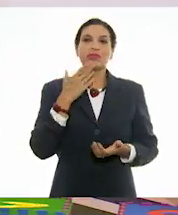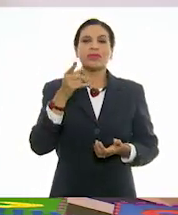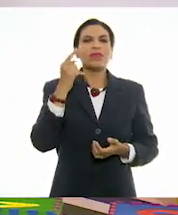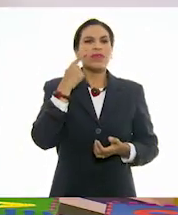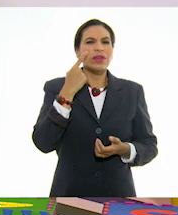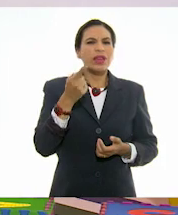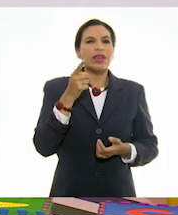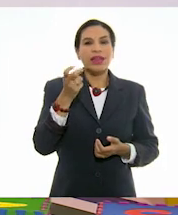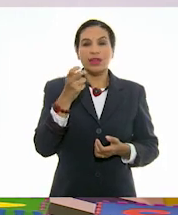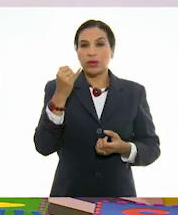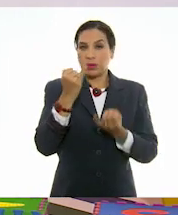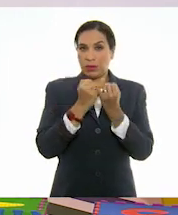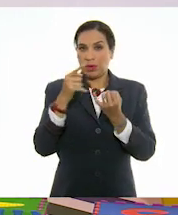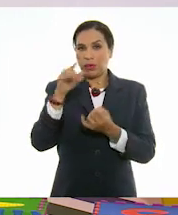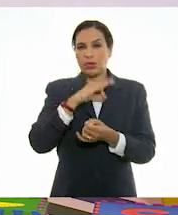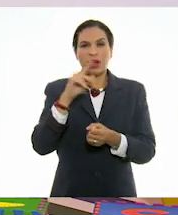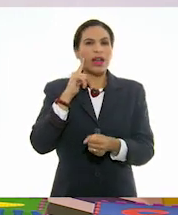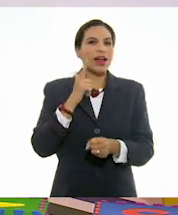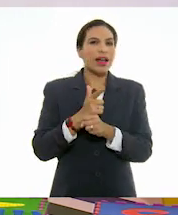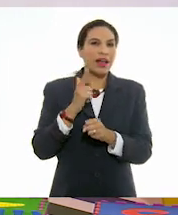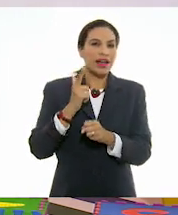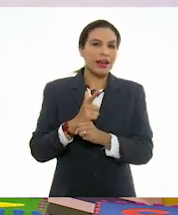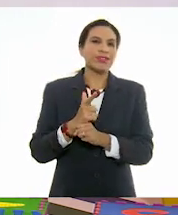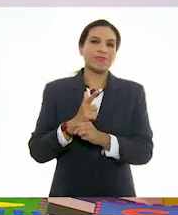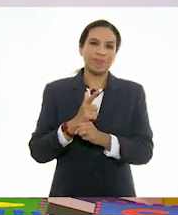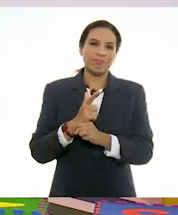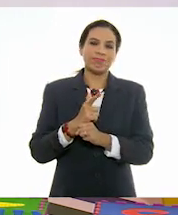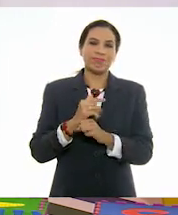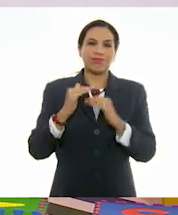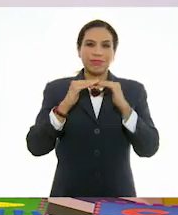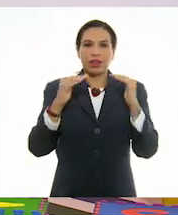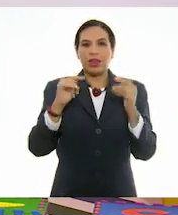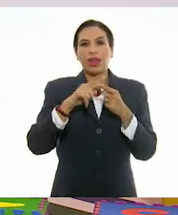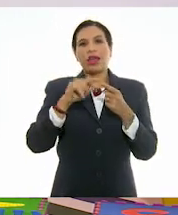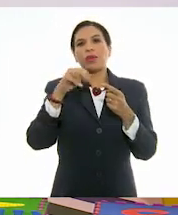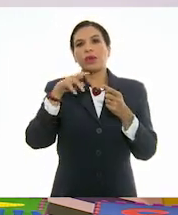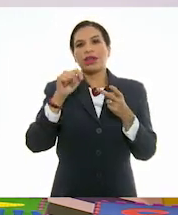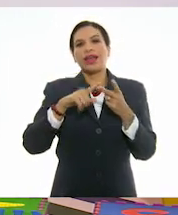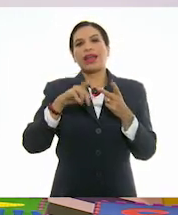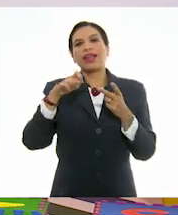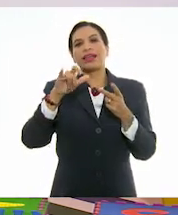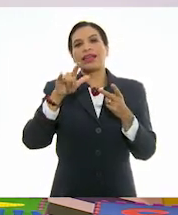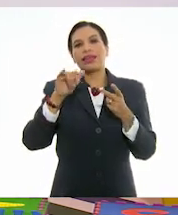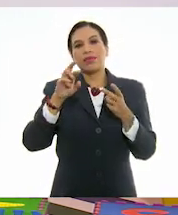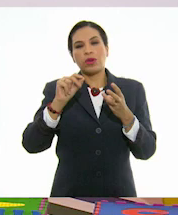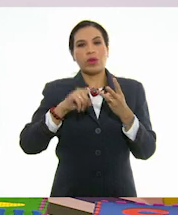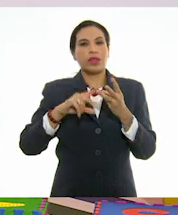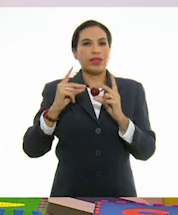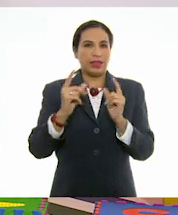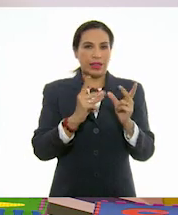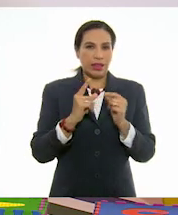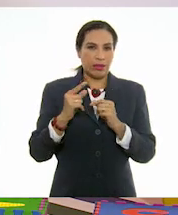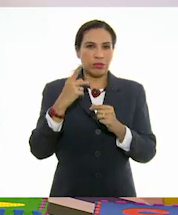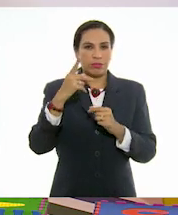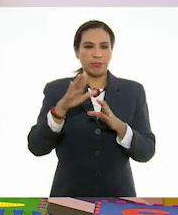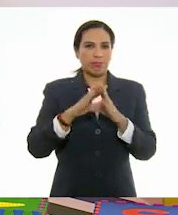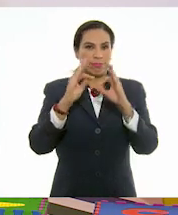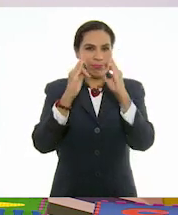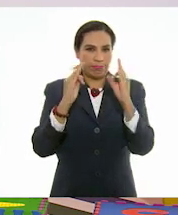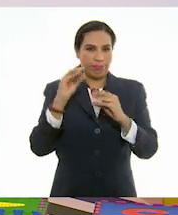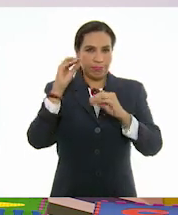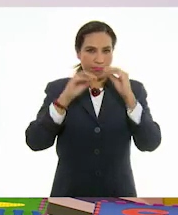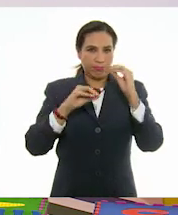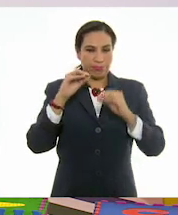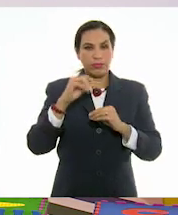fíjate que ellos también podríamos encontrar la armonía, el equilibrio y, por qué no decirlo, el dinamismo por la estructura que los